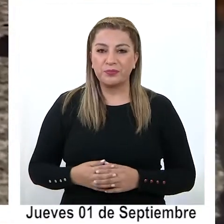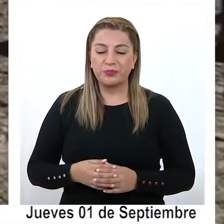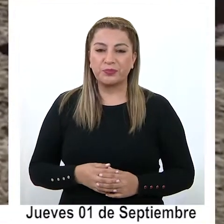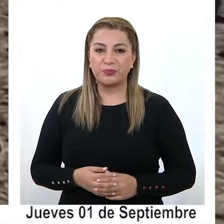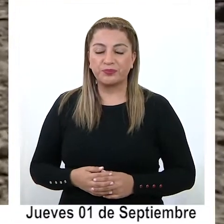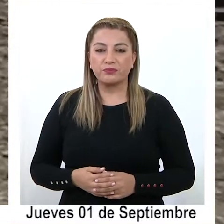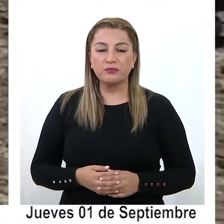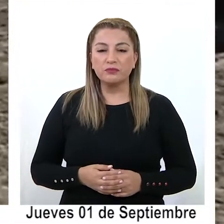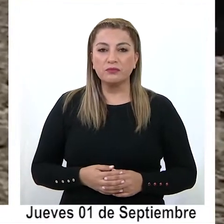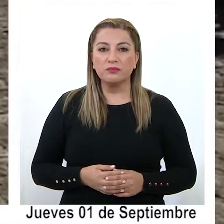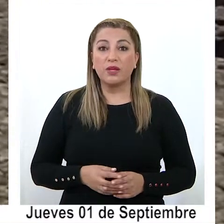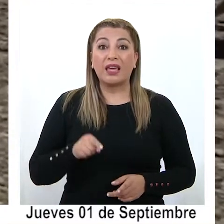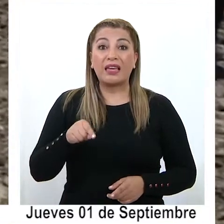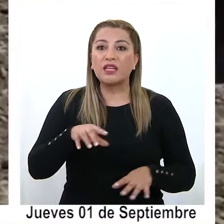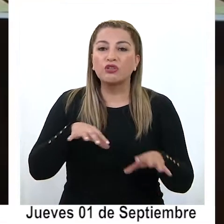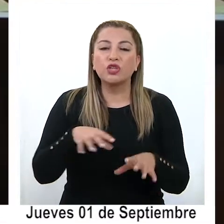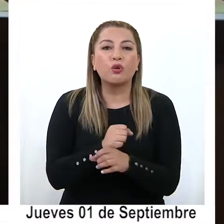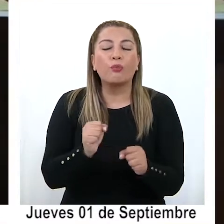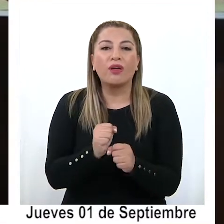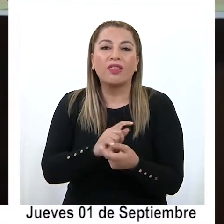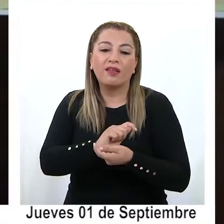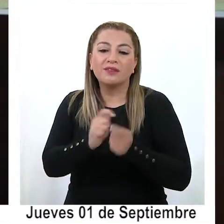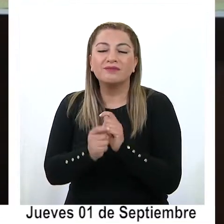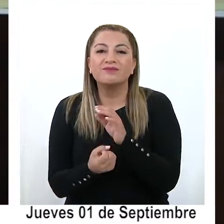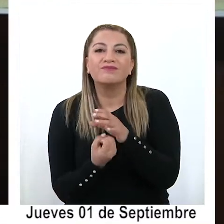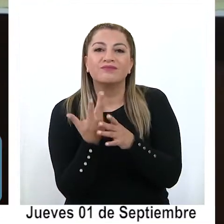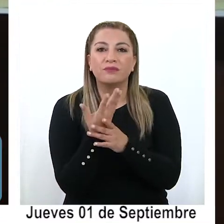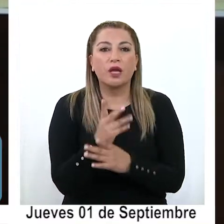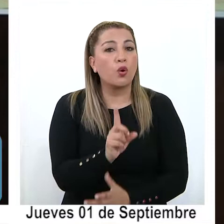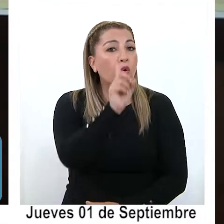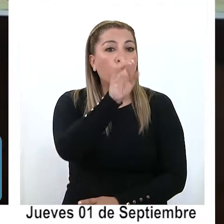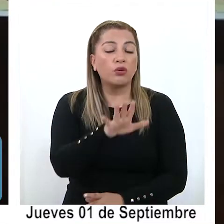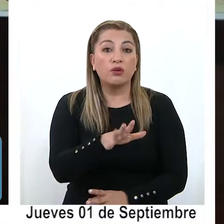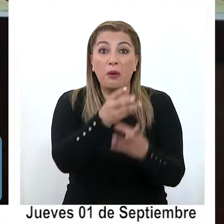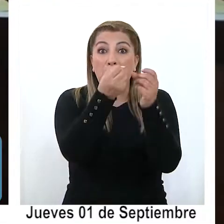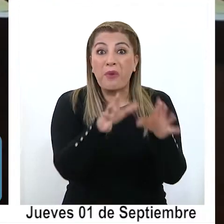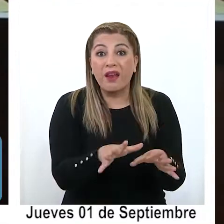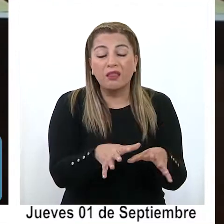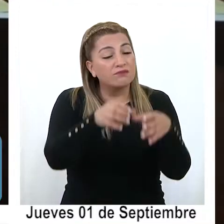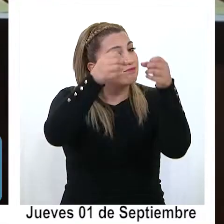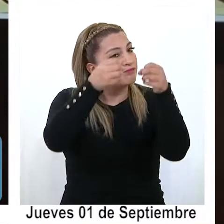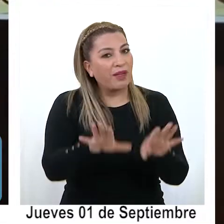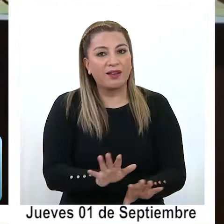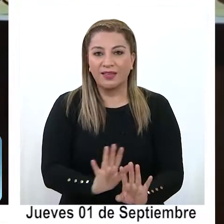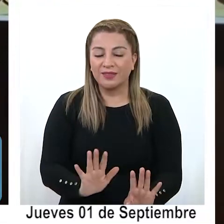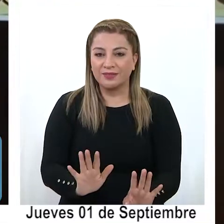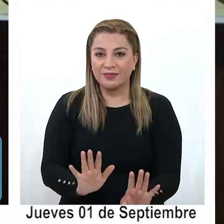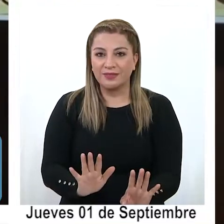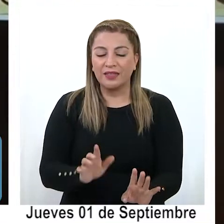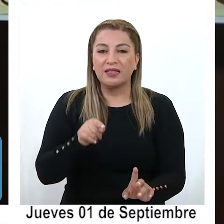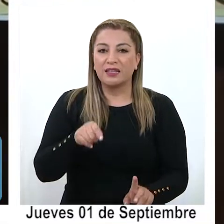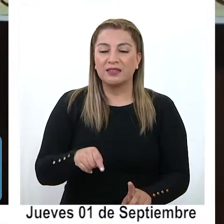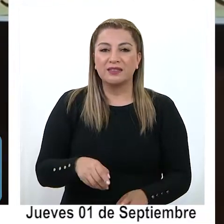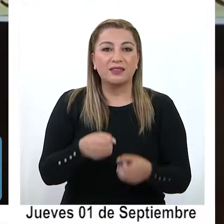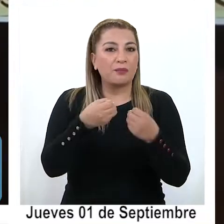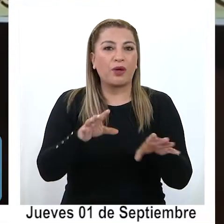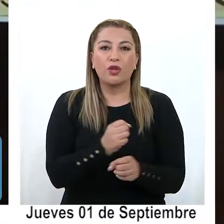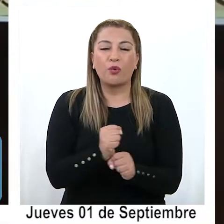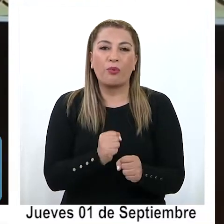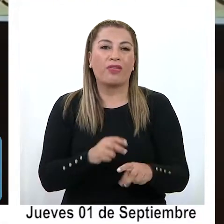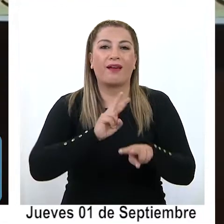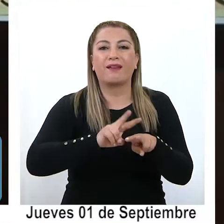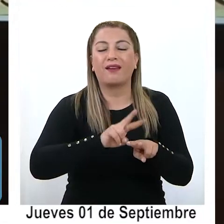Es un recurso no renovable, es un recurso único e irrepetible, por lo tanto perder un sitio arqueológico claramente es una pérdida irreparable.